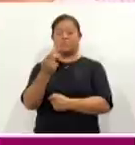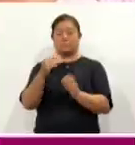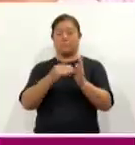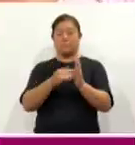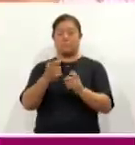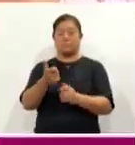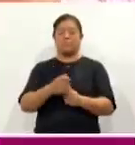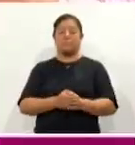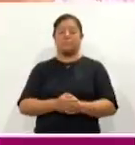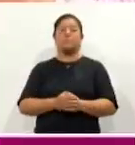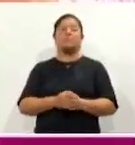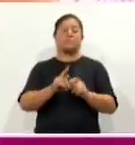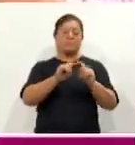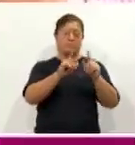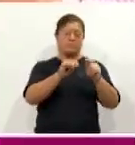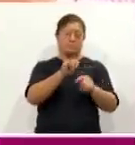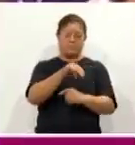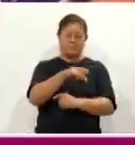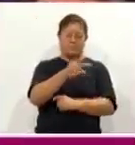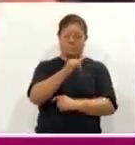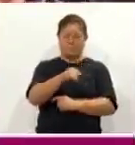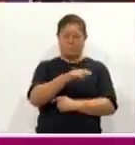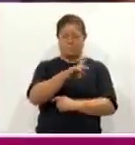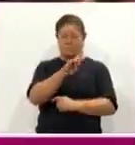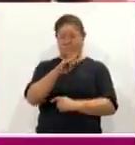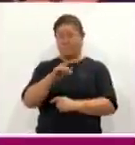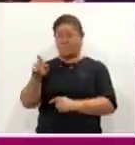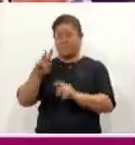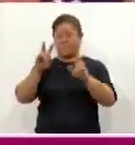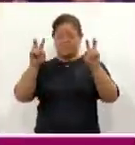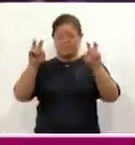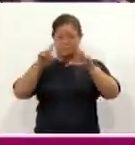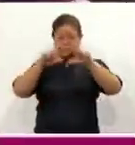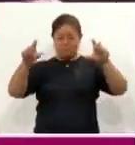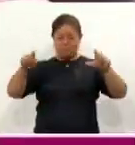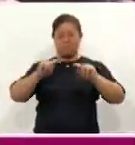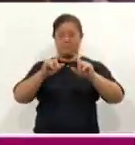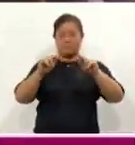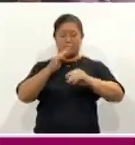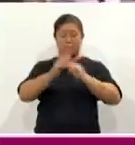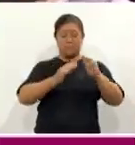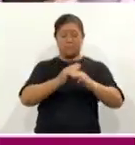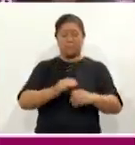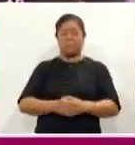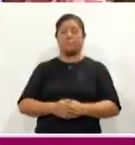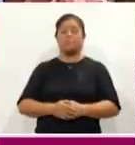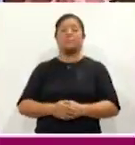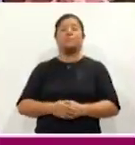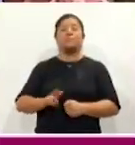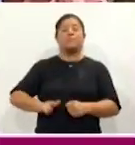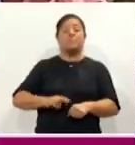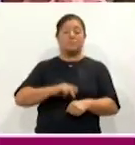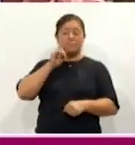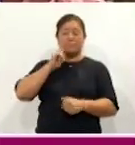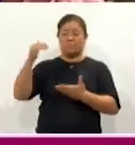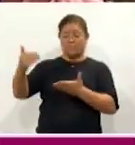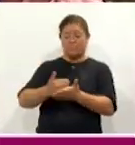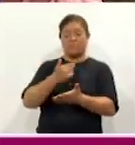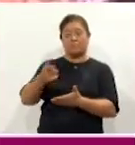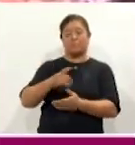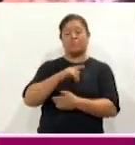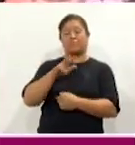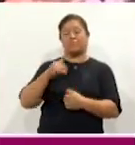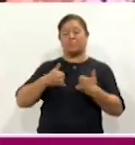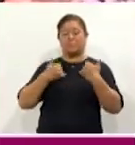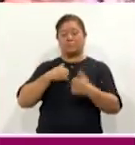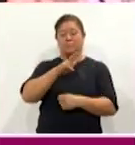Juventud y el programa Tlaxcaltecas por el Mundo. La gobernadora Lorena Cuellar Cisneros recibió en casa de gobierno a los jóvenes de 18 a 30 años de